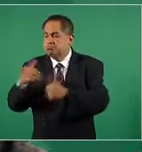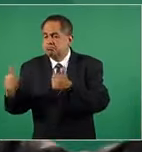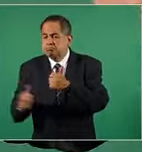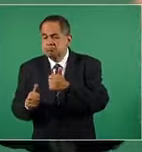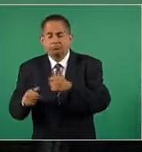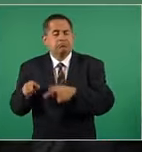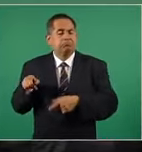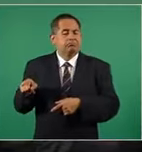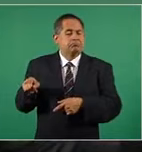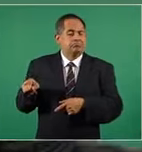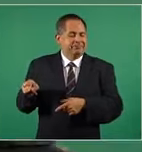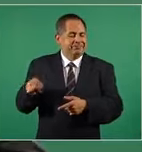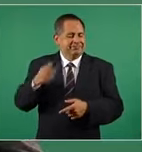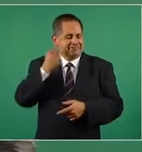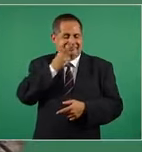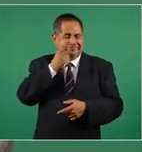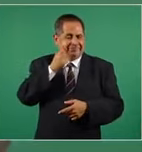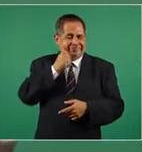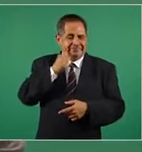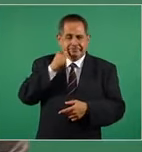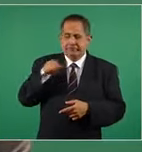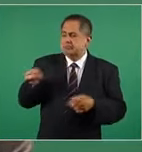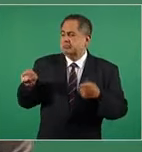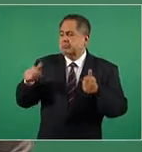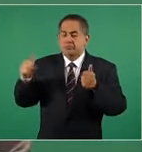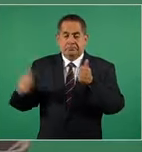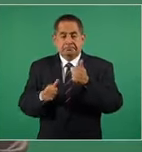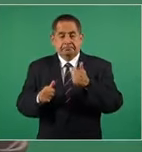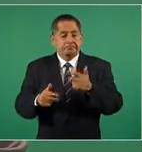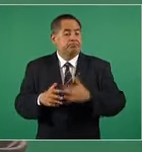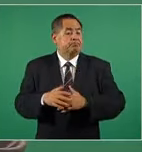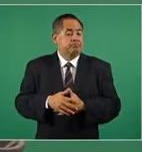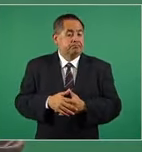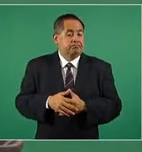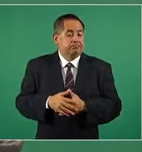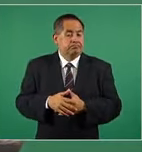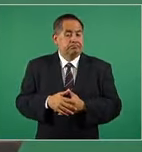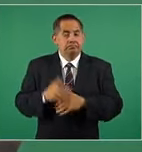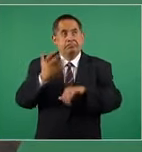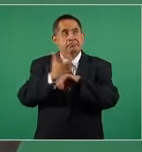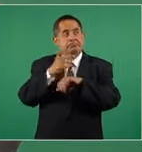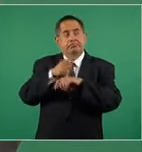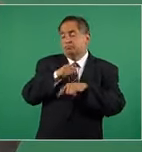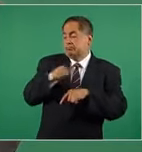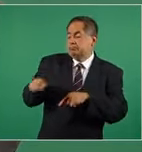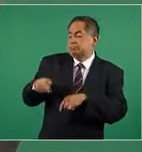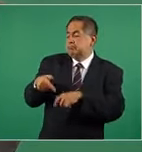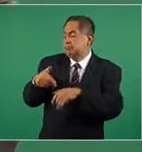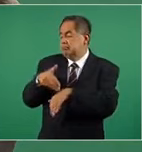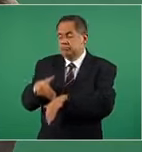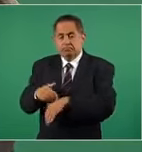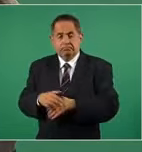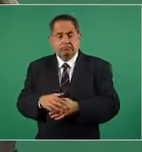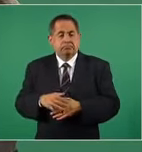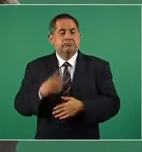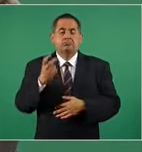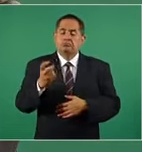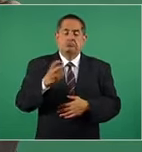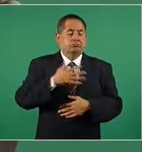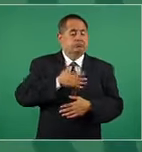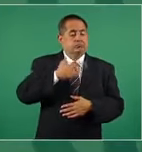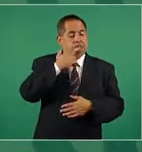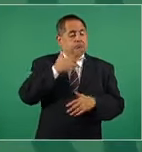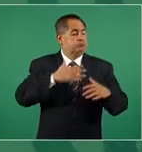se iba a subordinar a los intereses de Estados Unidos y que por lo mismo